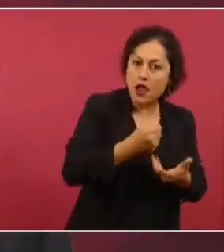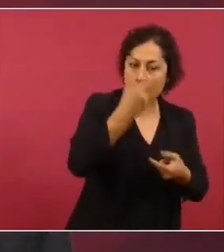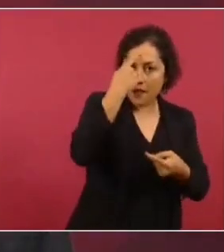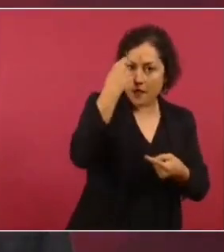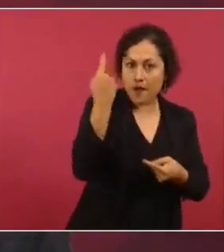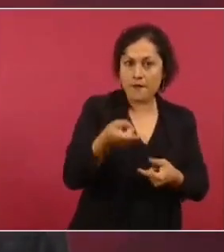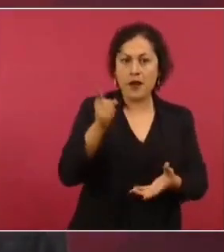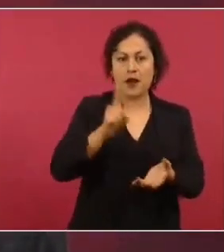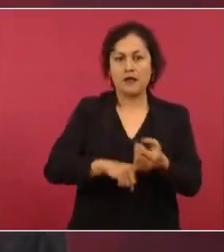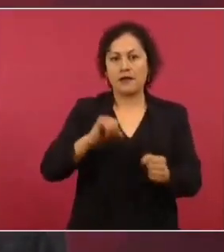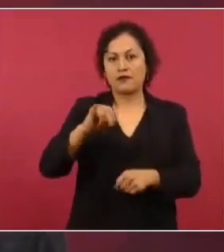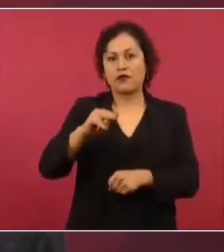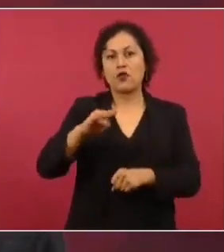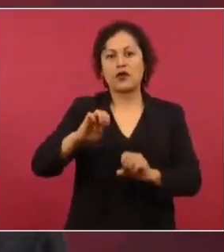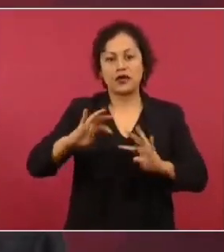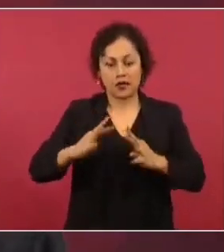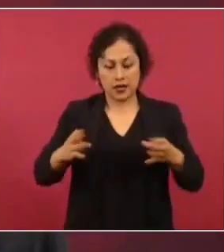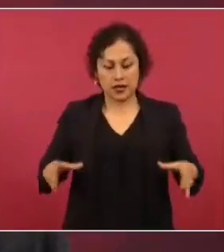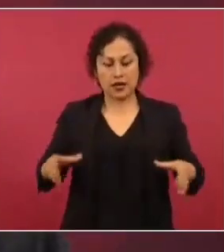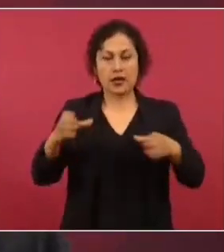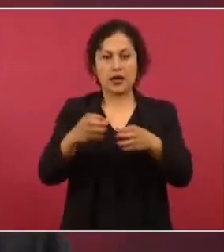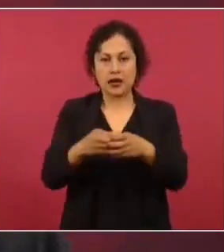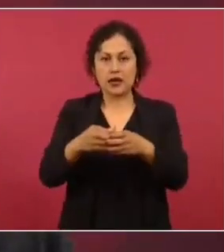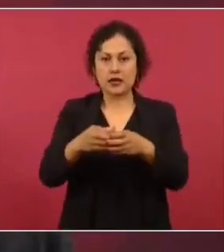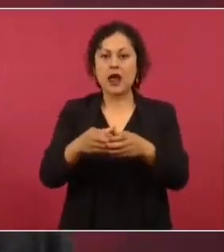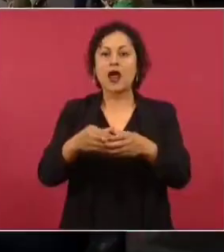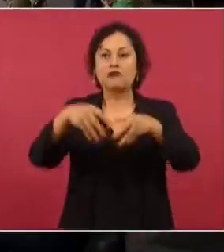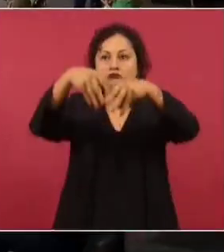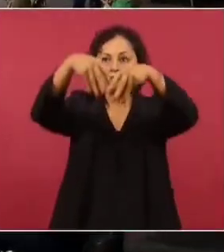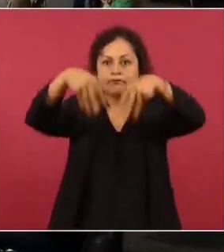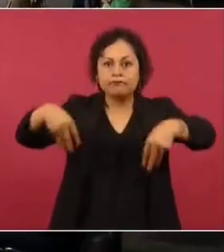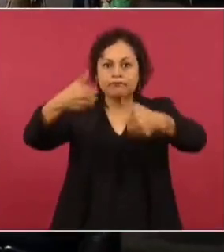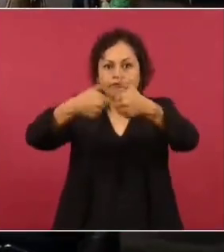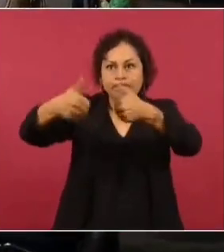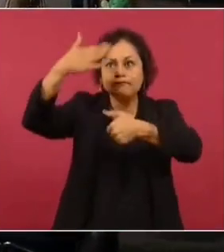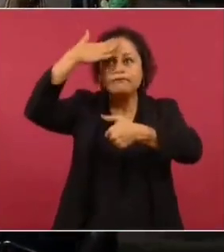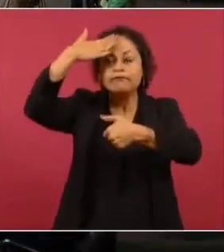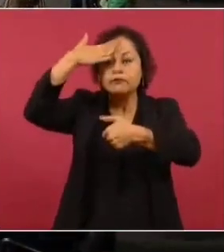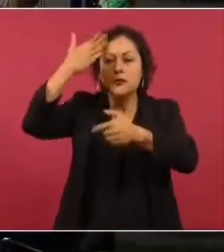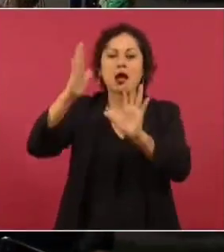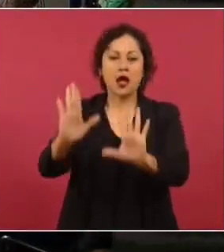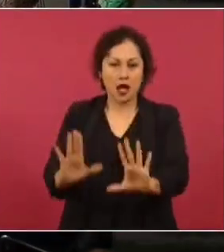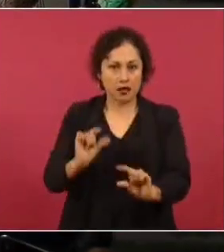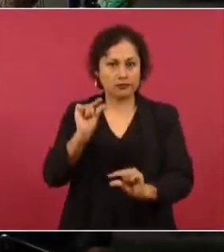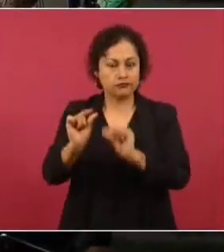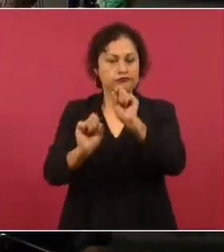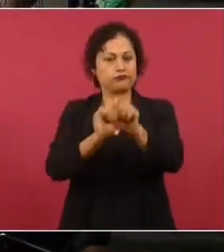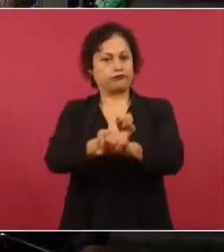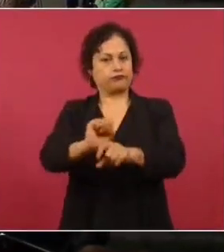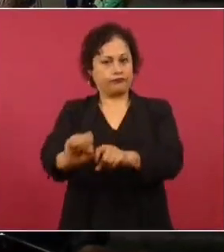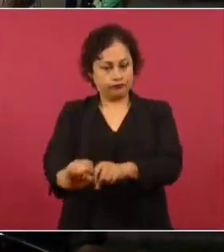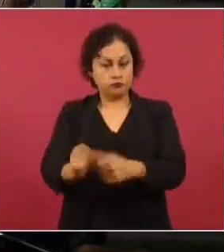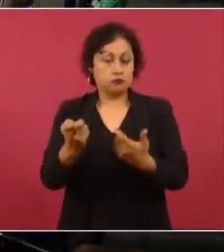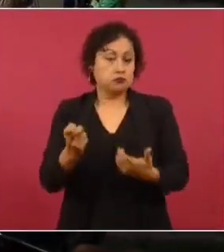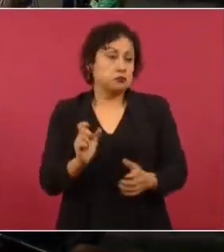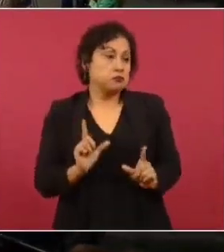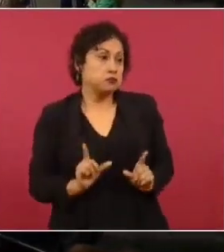del Instituto Nacional Electoral. Básicamente, pues eso es lo que contiene la reforma electoral, señor presidente.